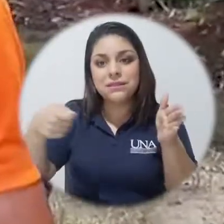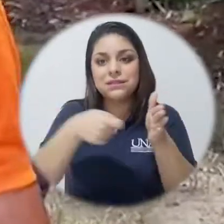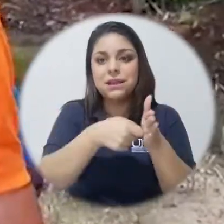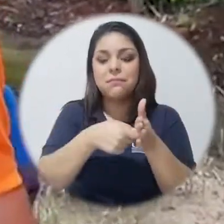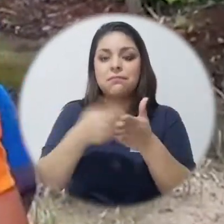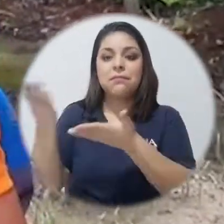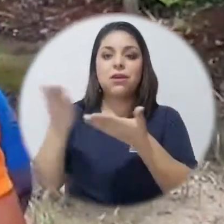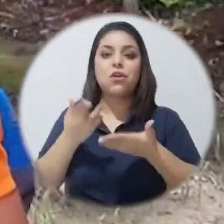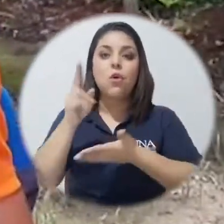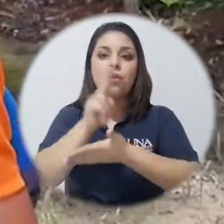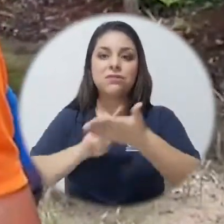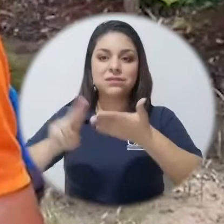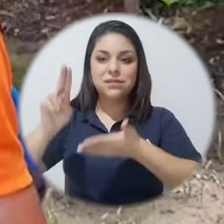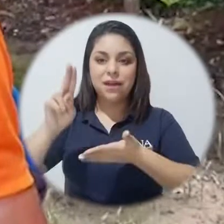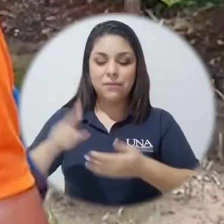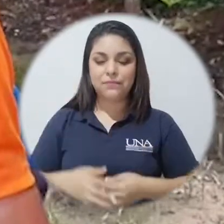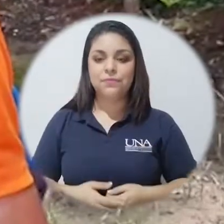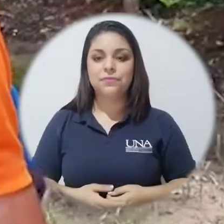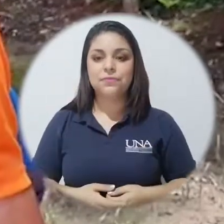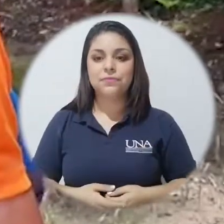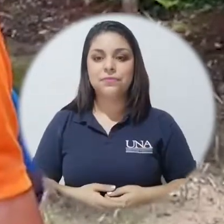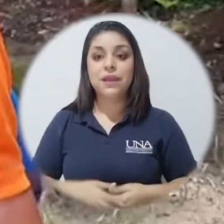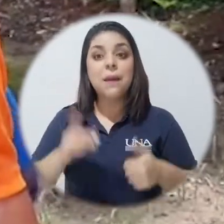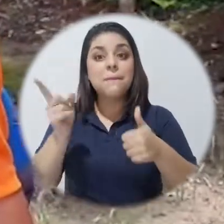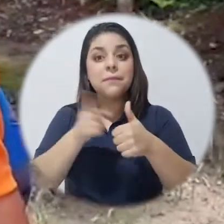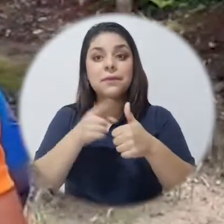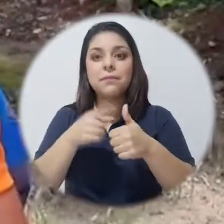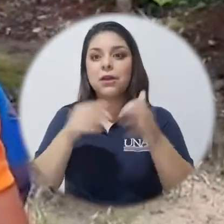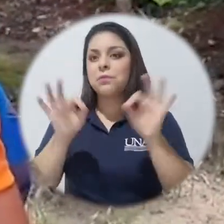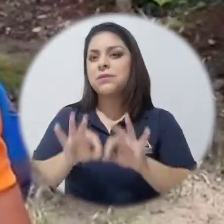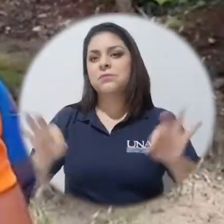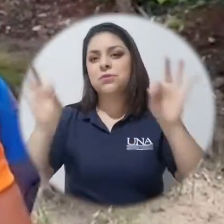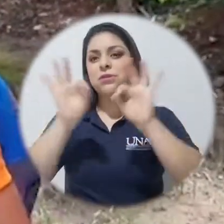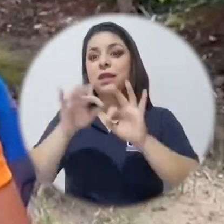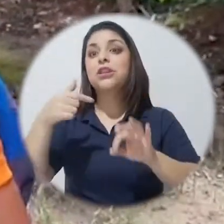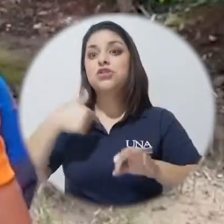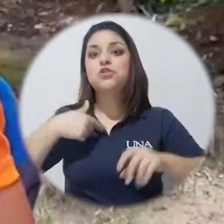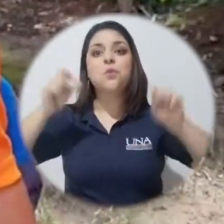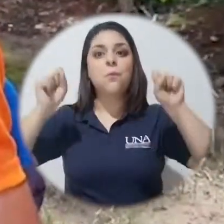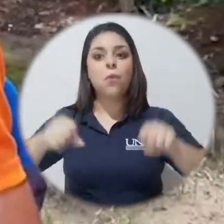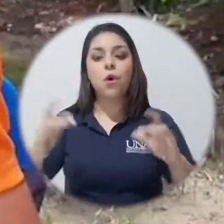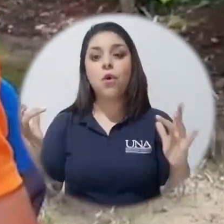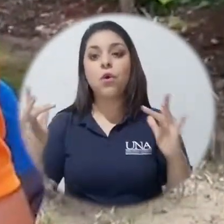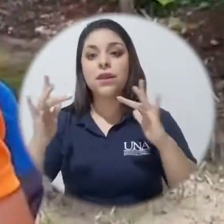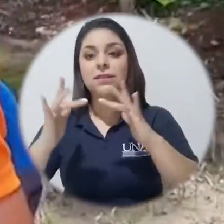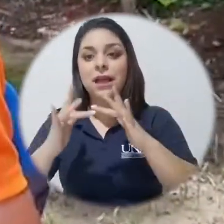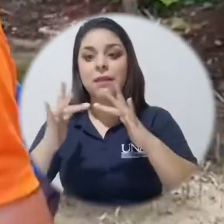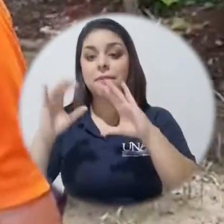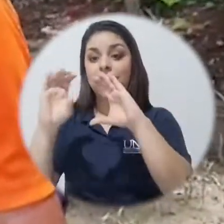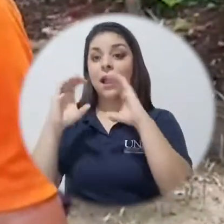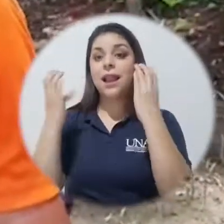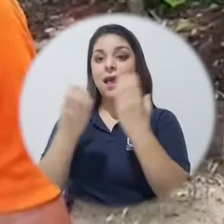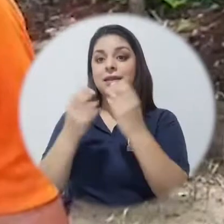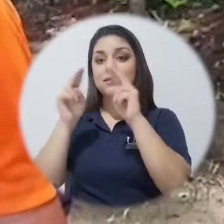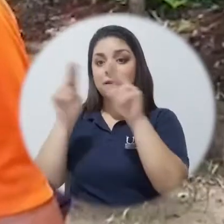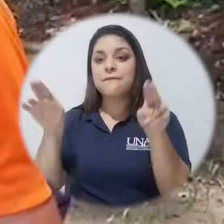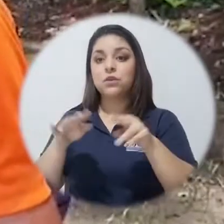Primero, lo más importante que es para poder conectarme a las clases virtuales de la Universidad